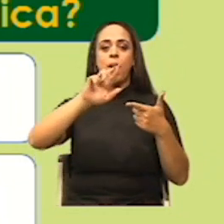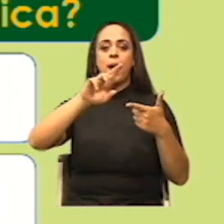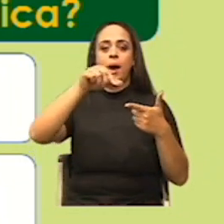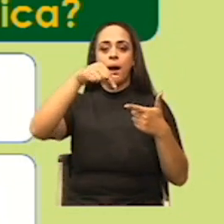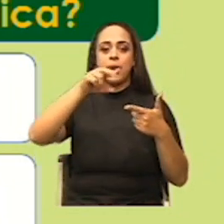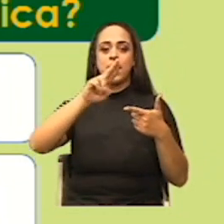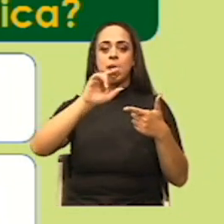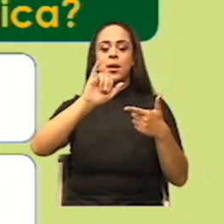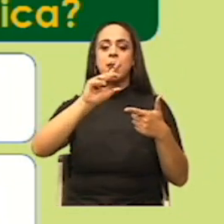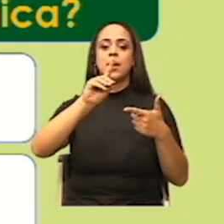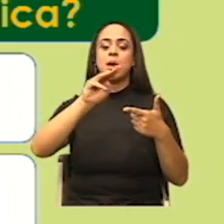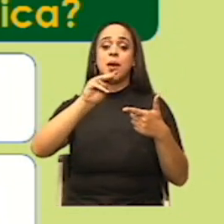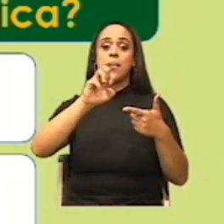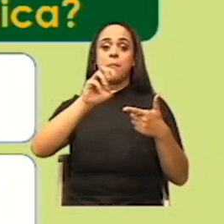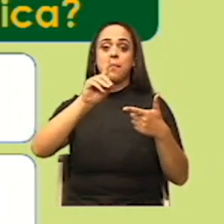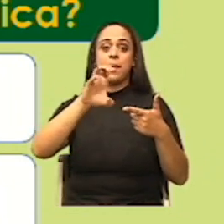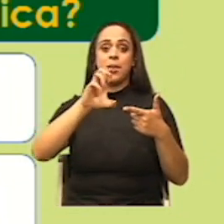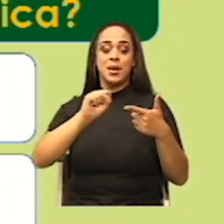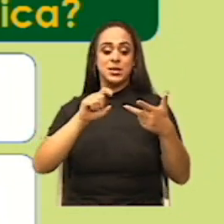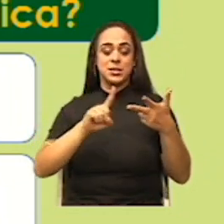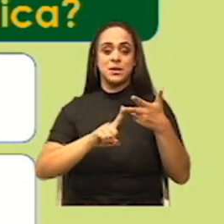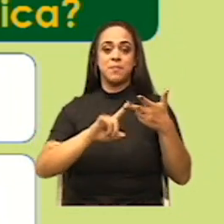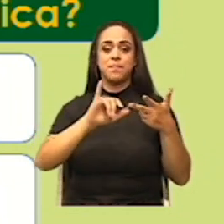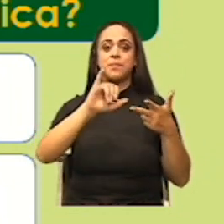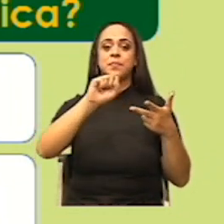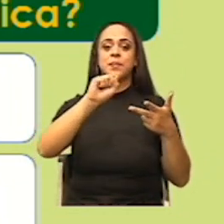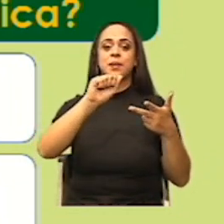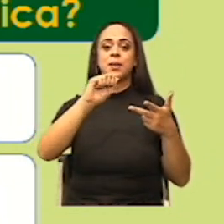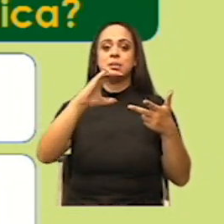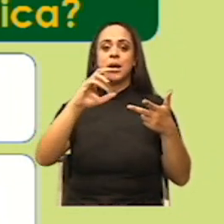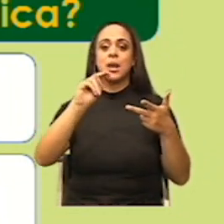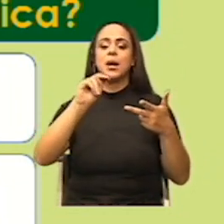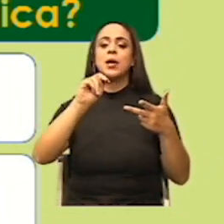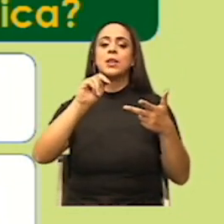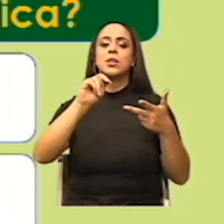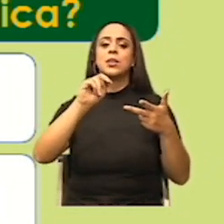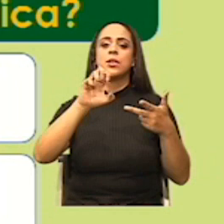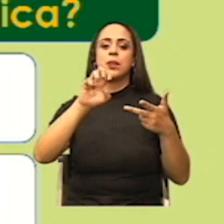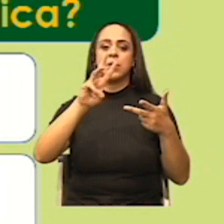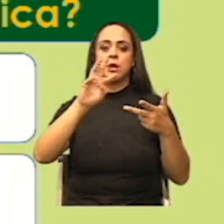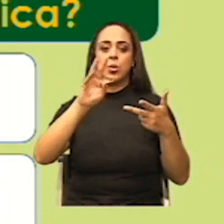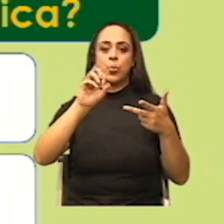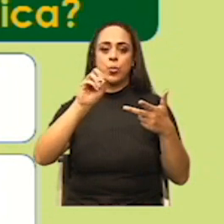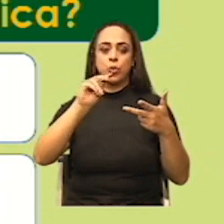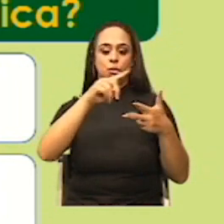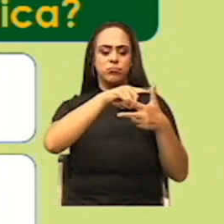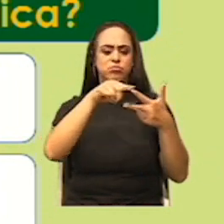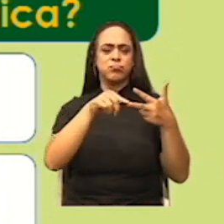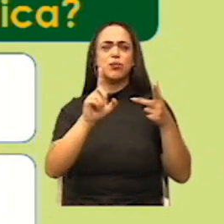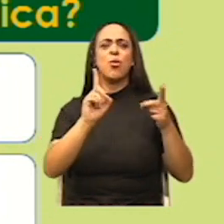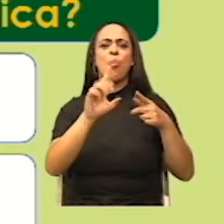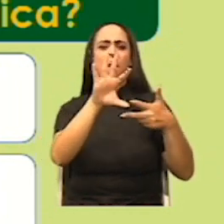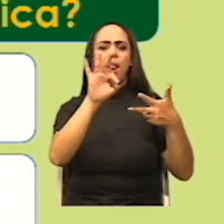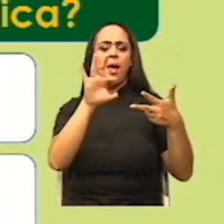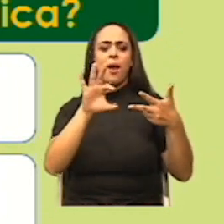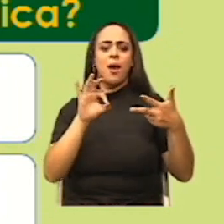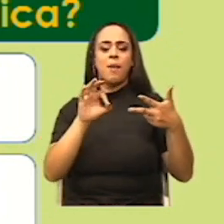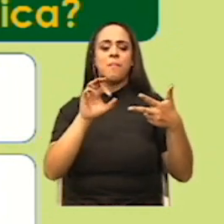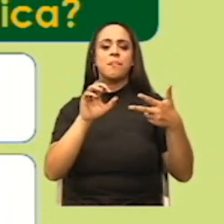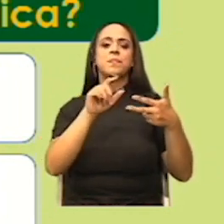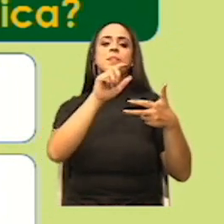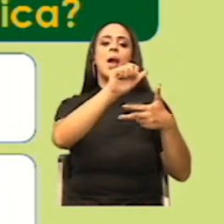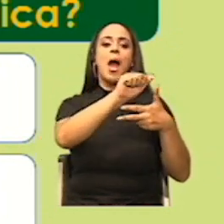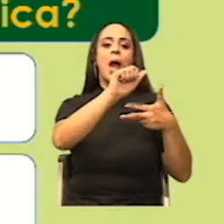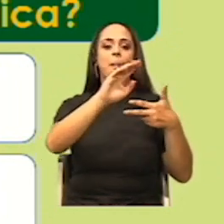Opción C, Isaac Newton. ¿Cuál creen ustedes que fue ese físico que planteó las leyes de la dinámica? Opción A, B